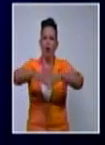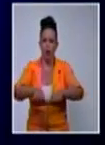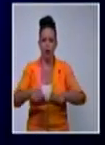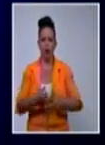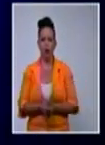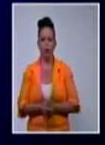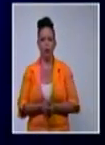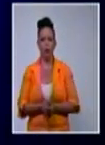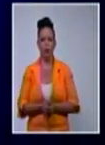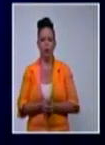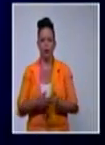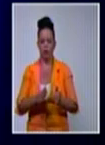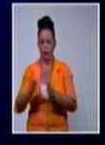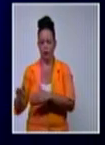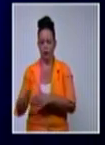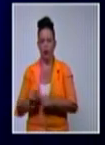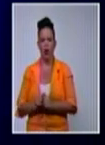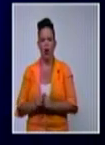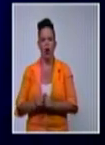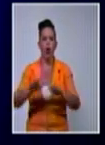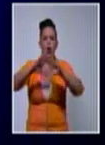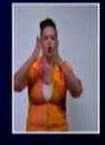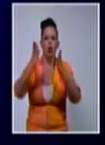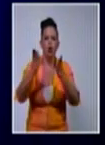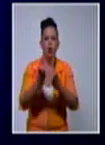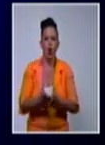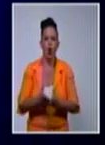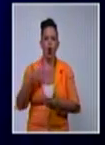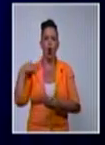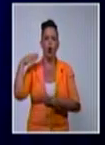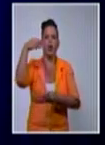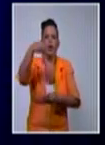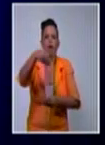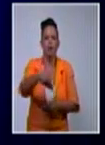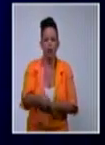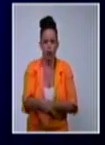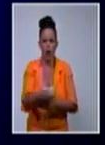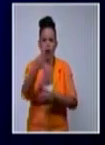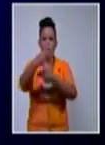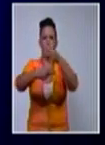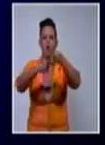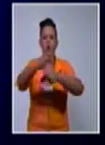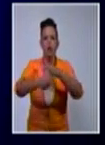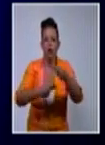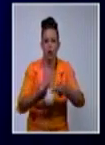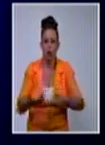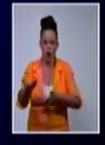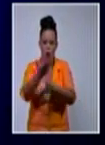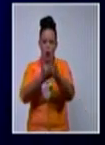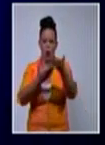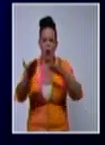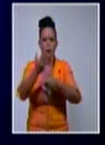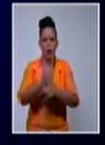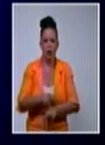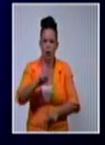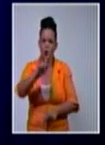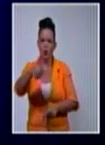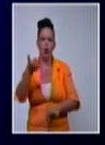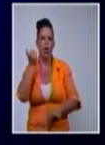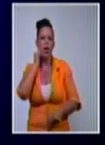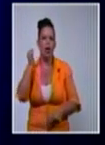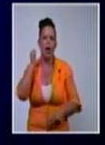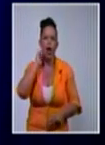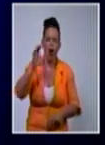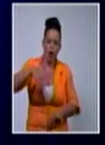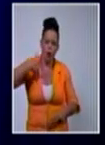eso, sin pedir primero la presencia de Luisman, son unos desleales, son unos cobaldes, son unos aprovechados, son unos arribistas. No